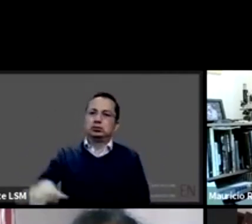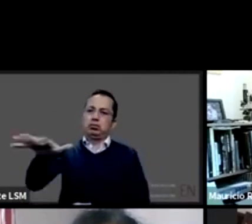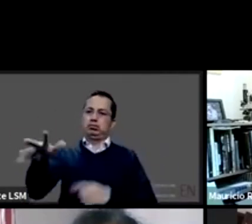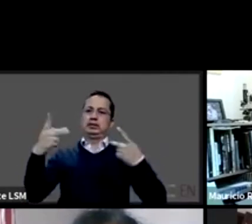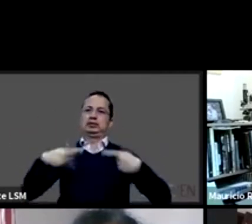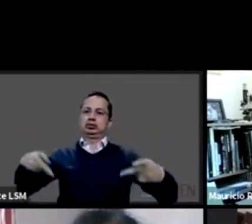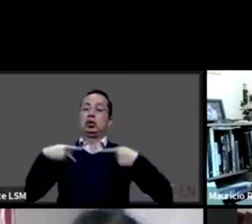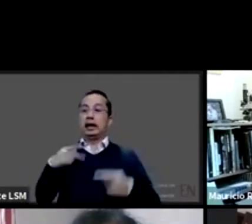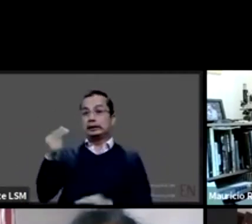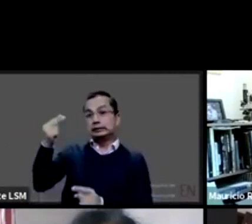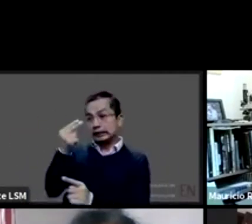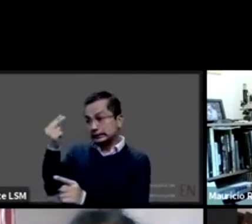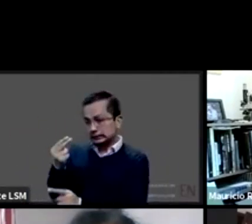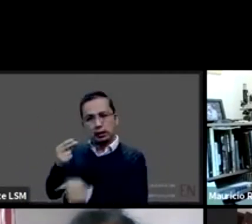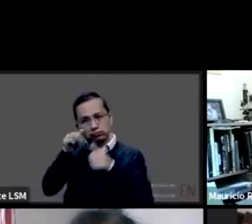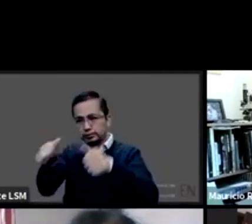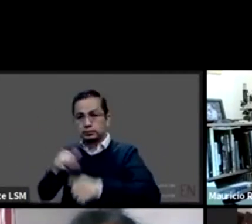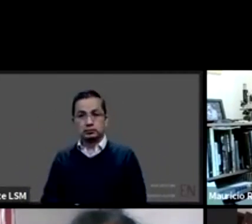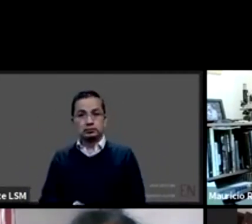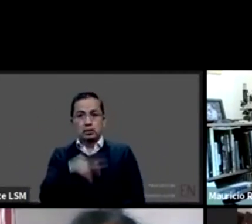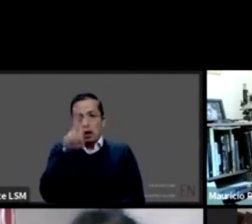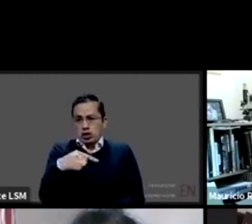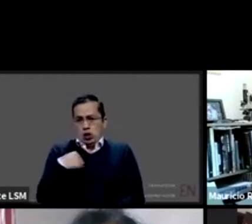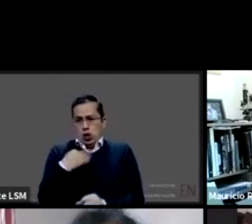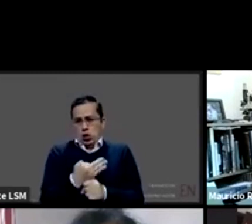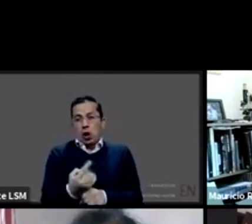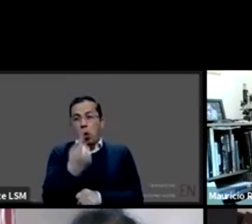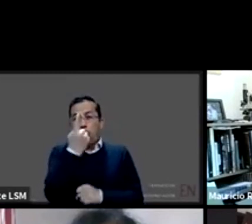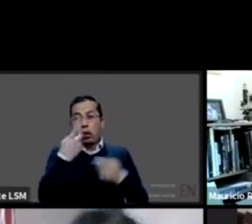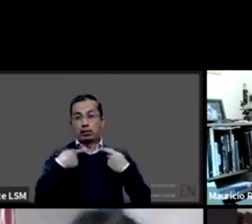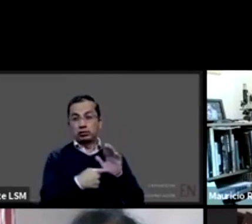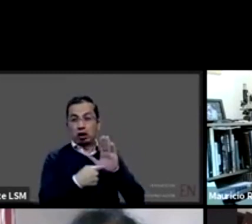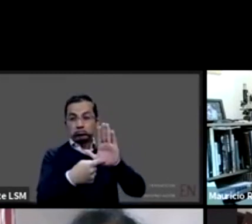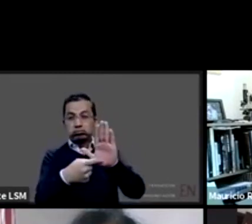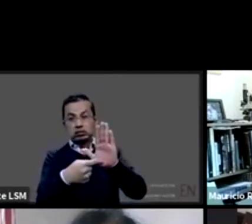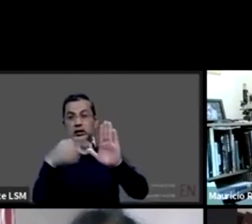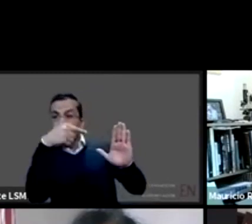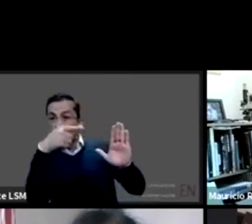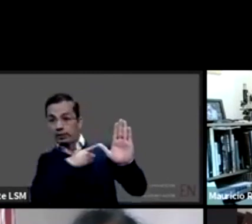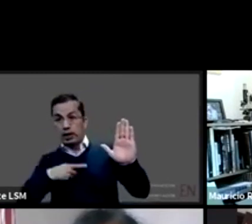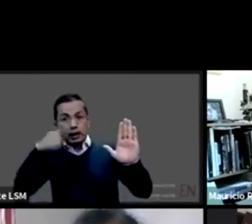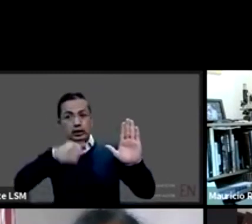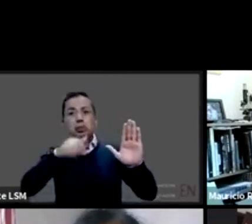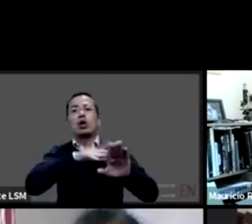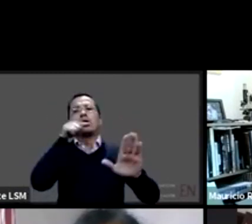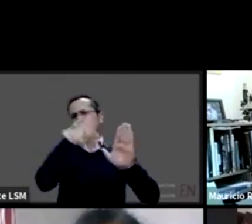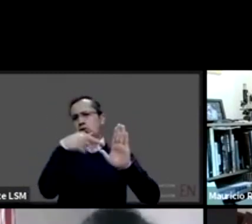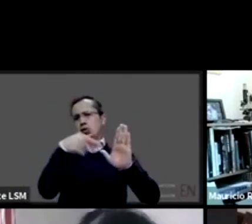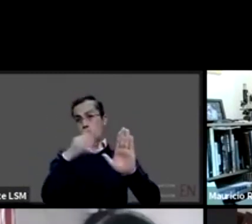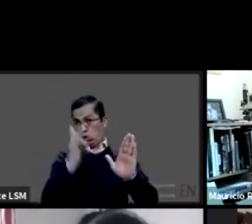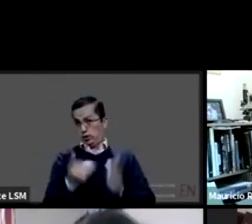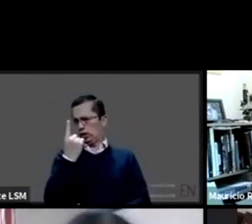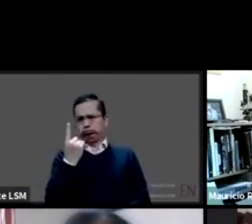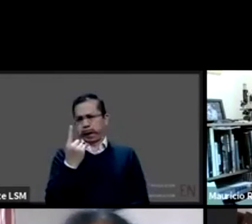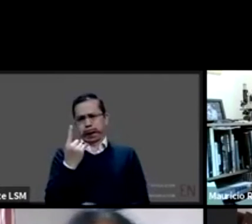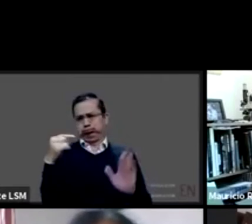ella representa en este momento a muchas de las personas de las que tenemos que estar escuchando. Margarita, Margarita debe de